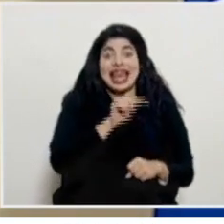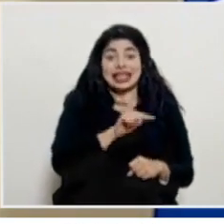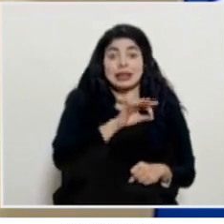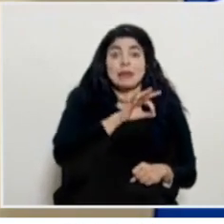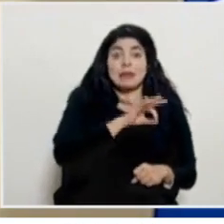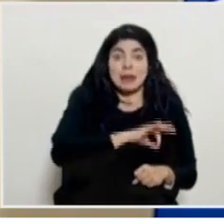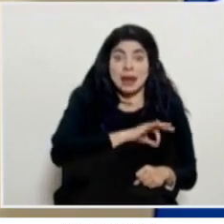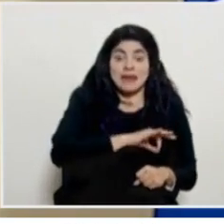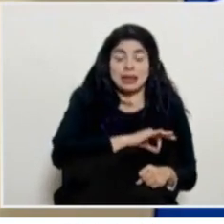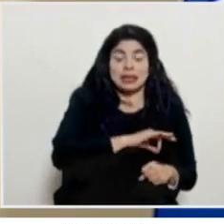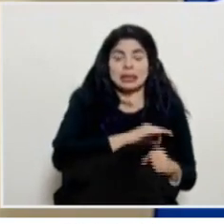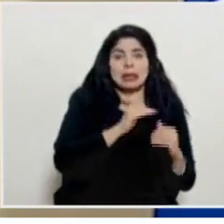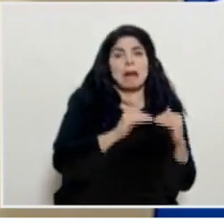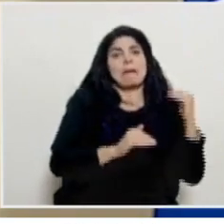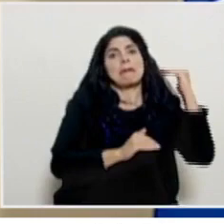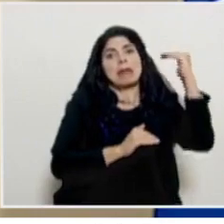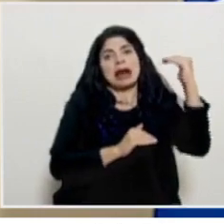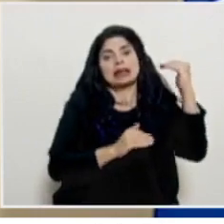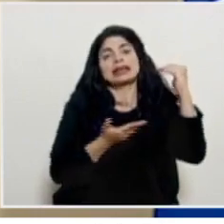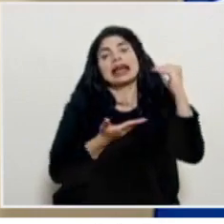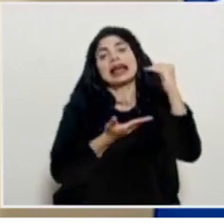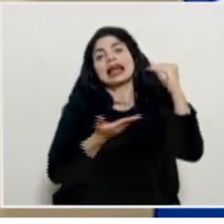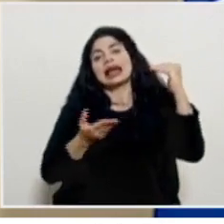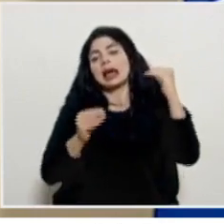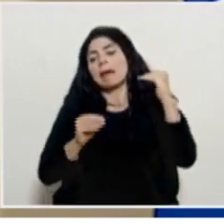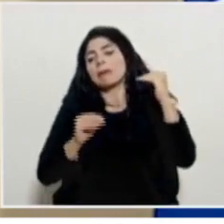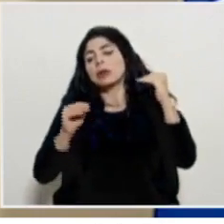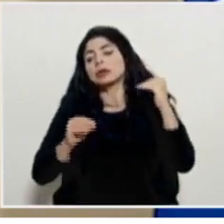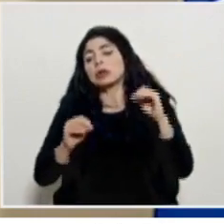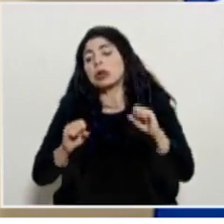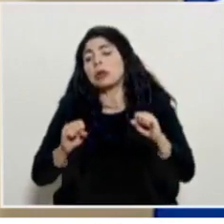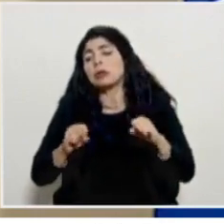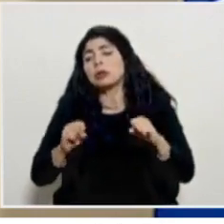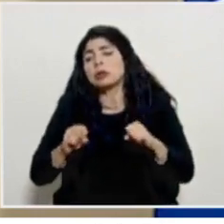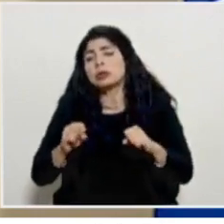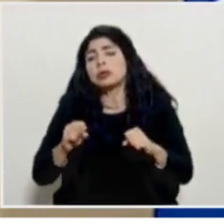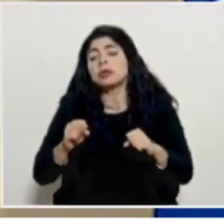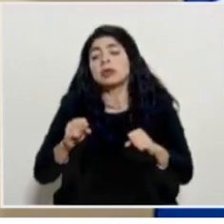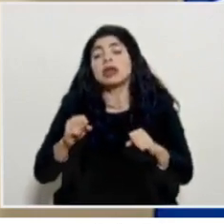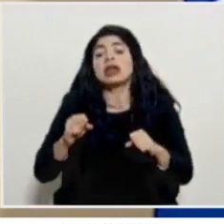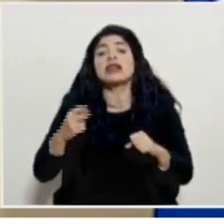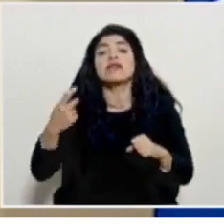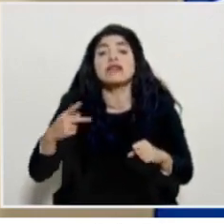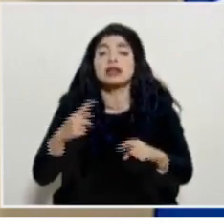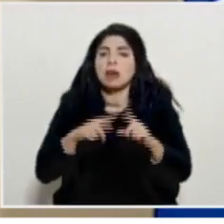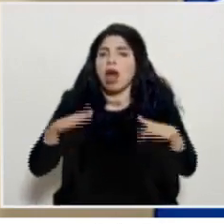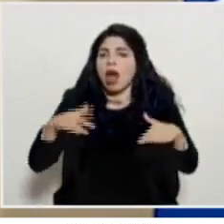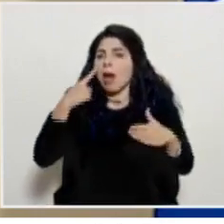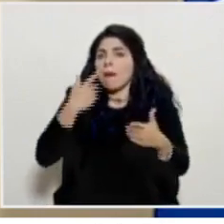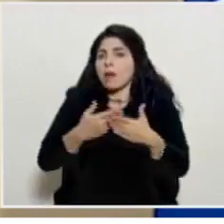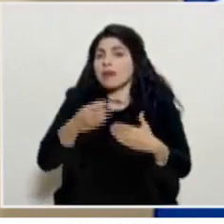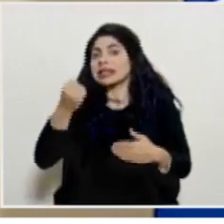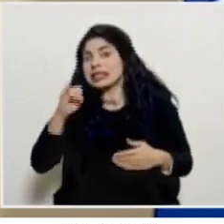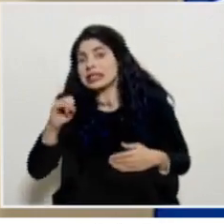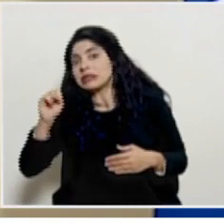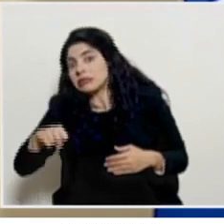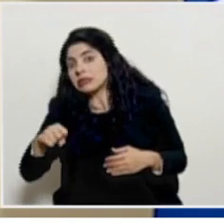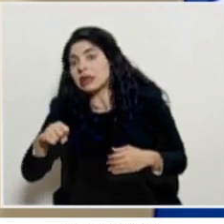sobrepasa en muchísimo el porcentaje de este eventual riesgo porque todavía no se ha demostrado esa causalidad